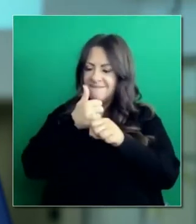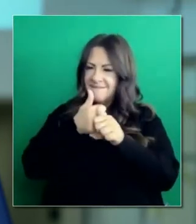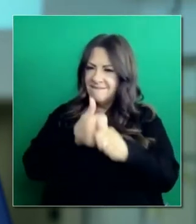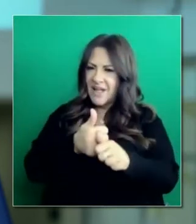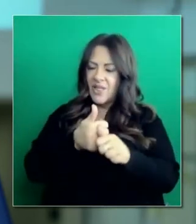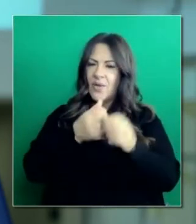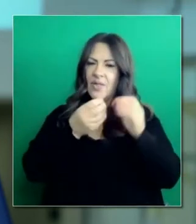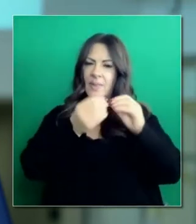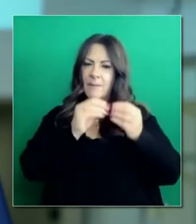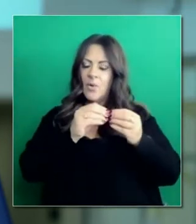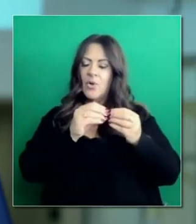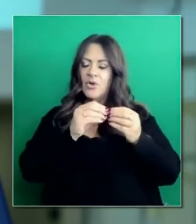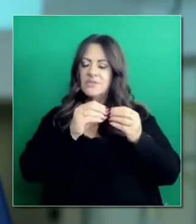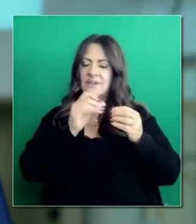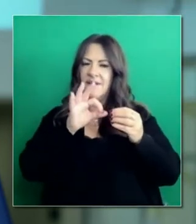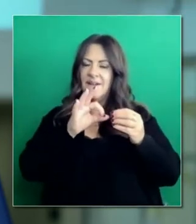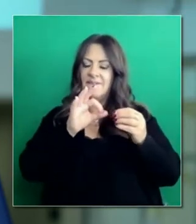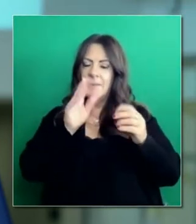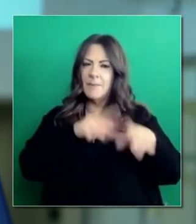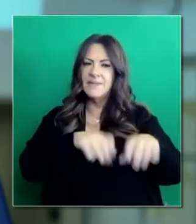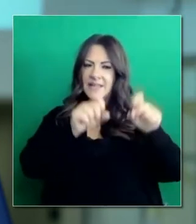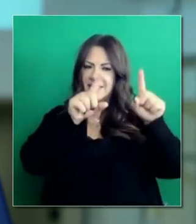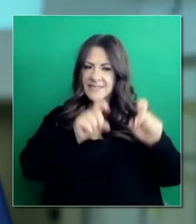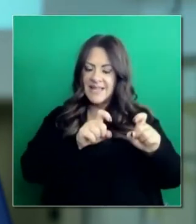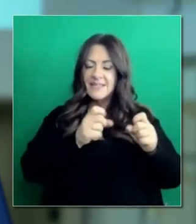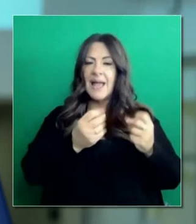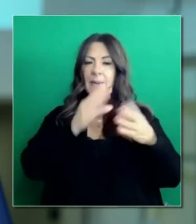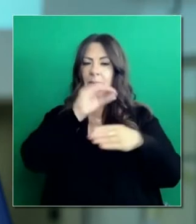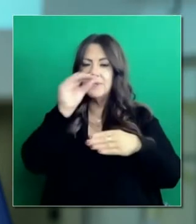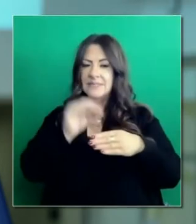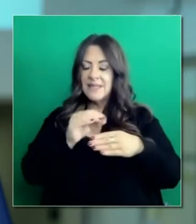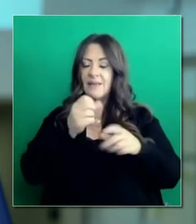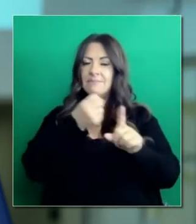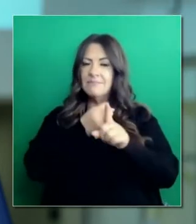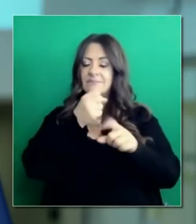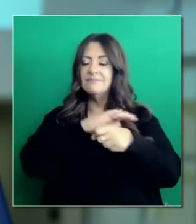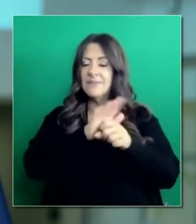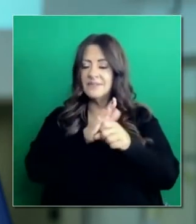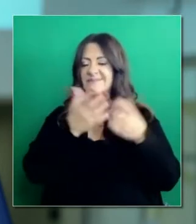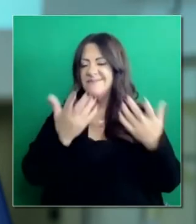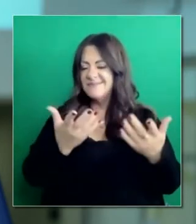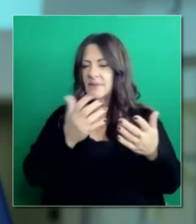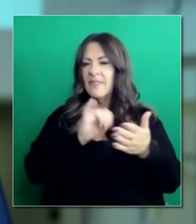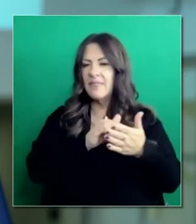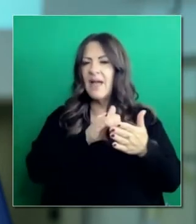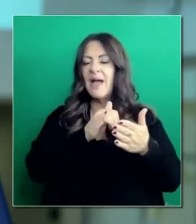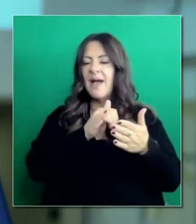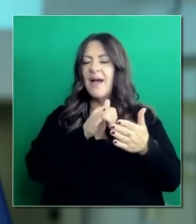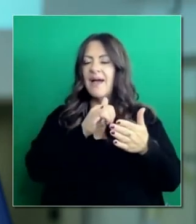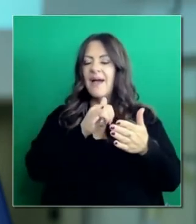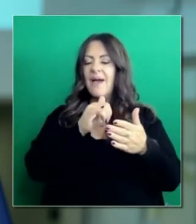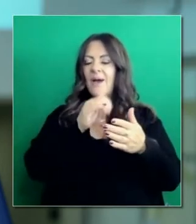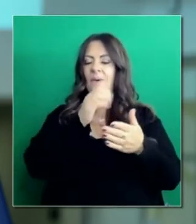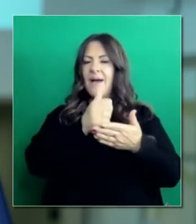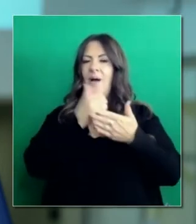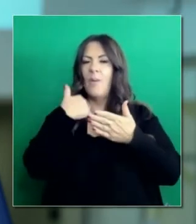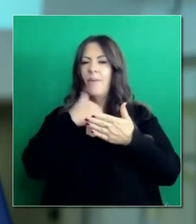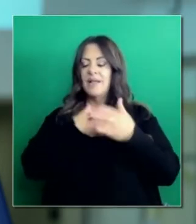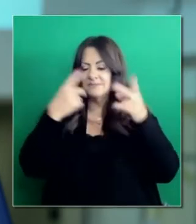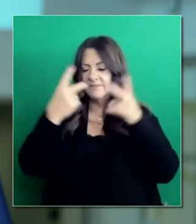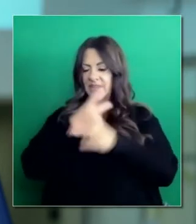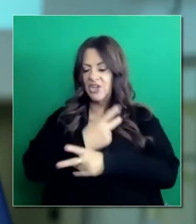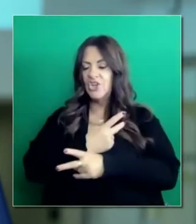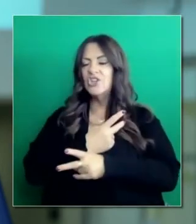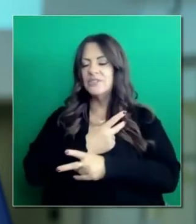condado relativo al plan estipulado en este proyecto, en los planos.